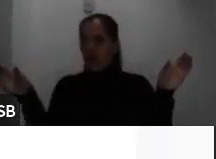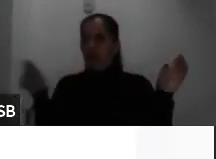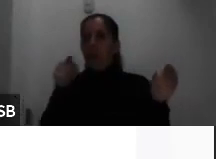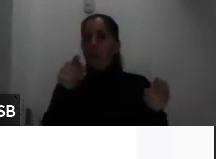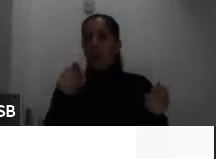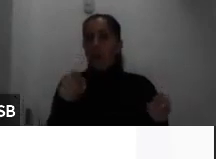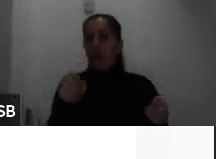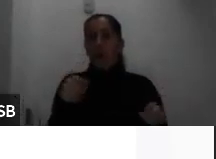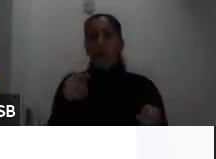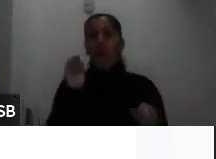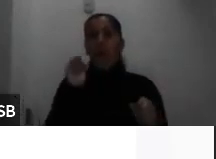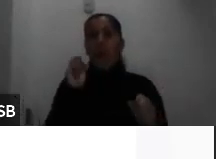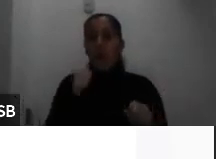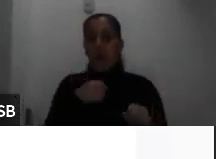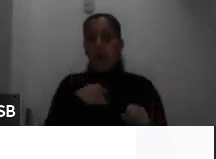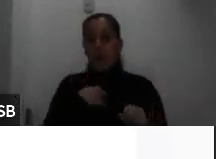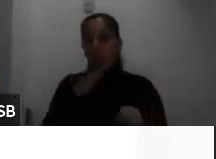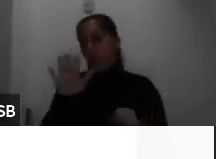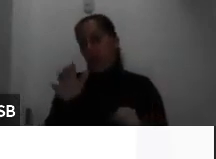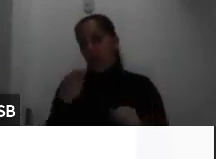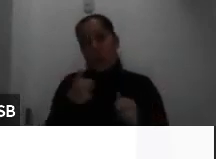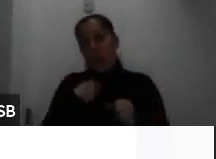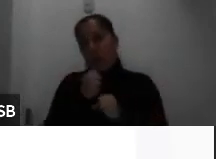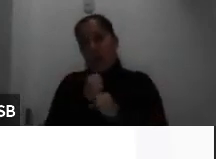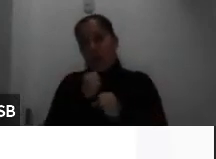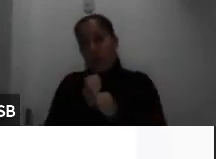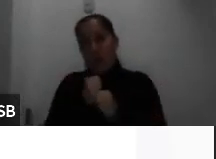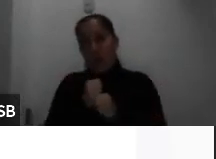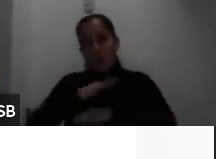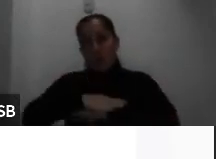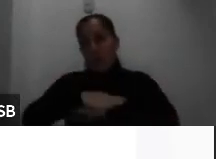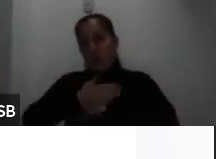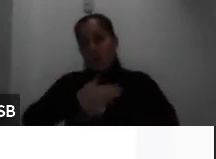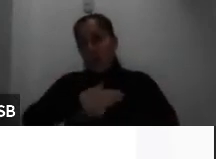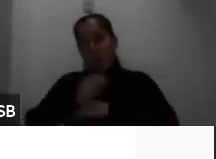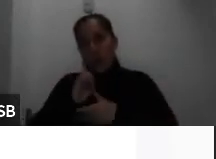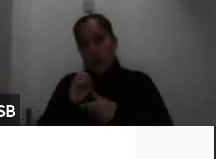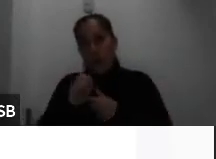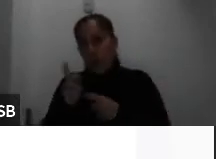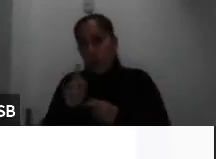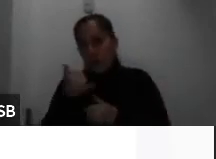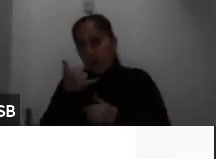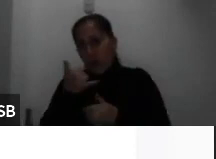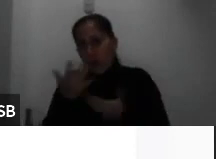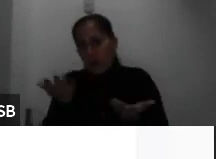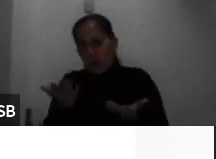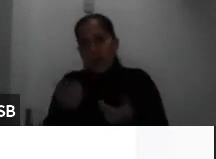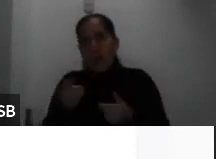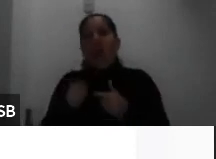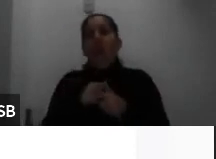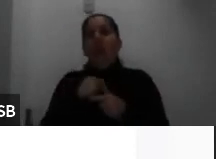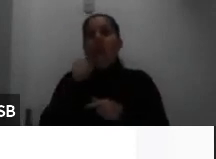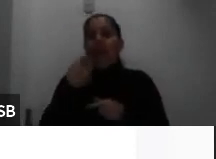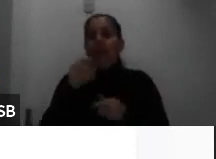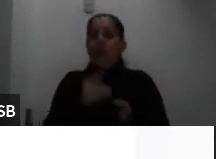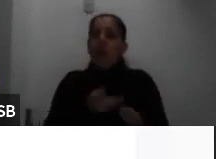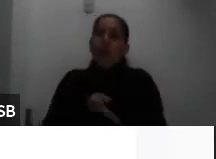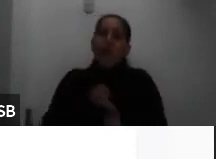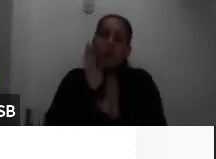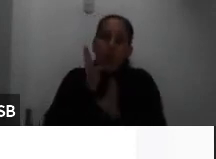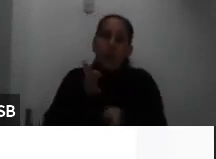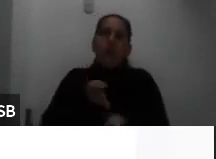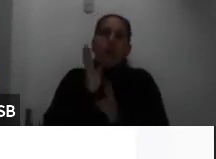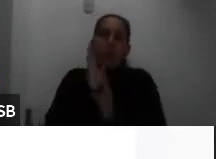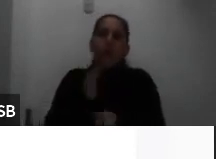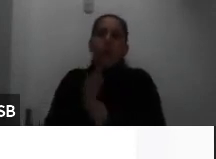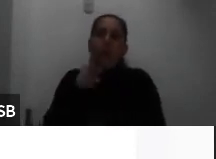los dispositivos en que estén trabajando van a poder ir cargando las imágenes de pdf o los documentos y los